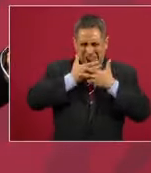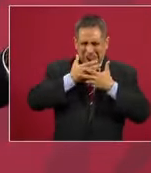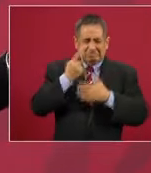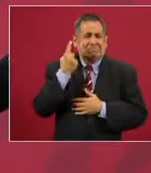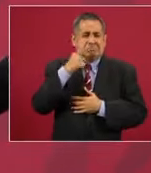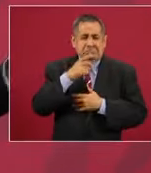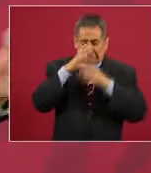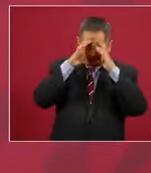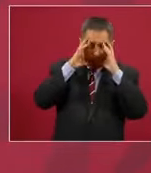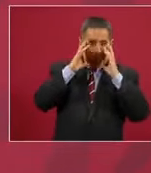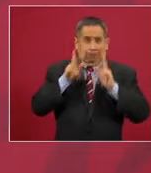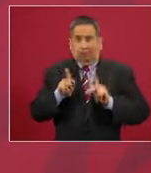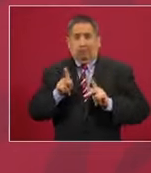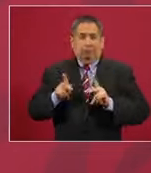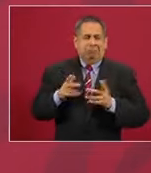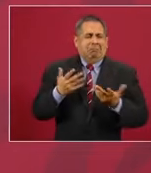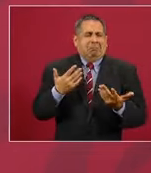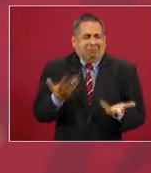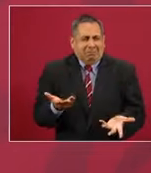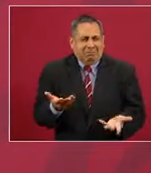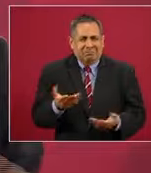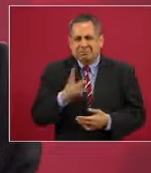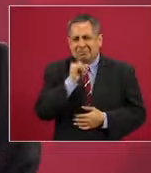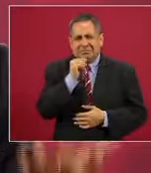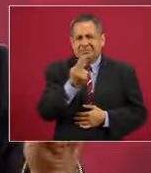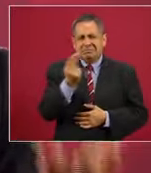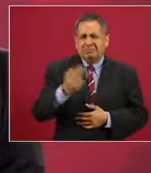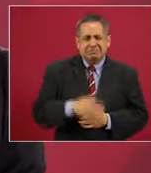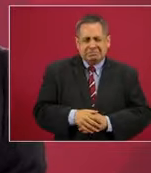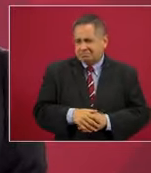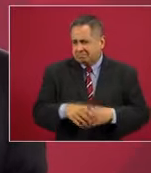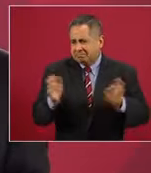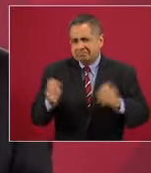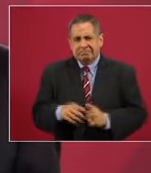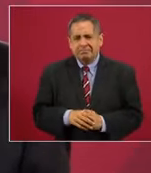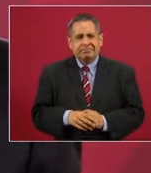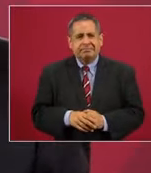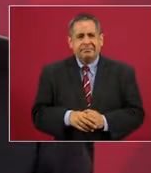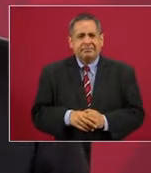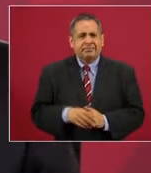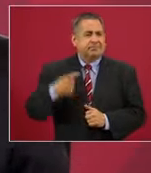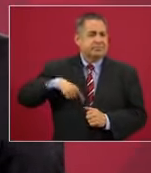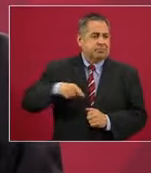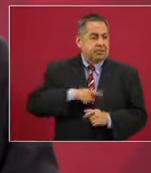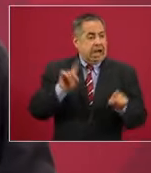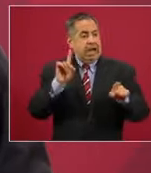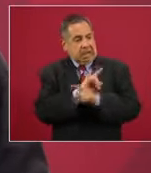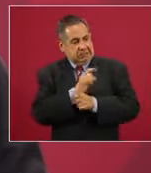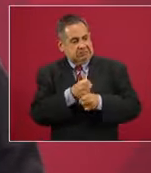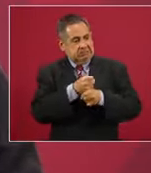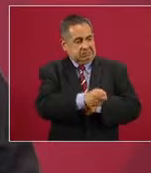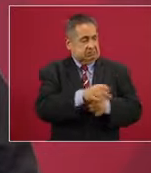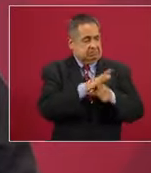porque no somos represores.